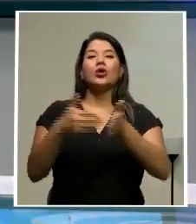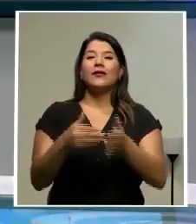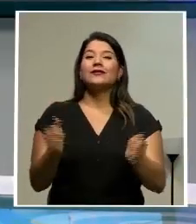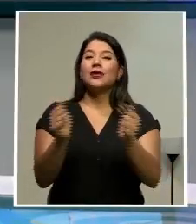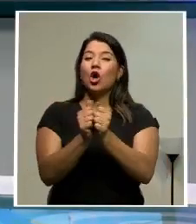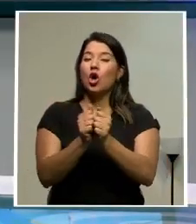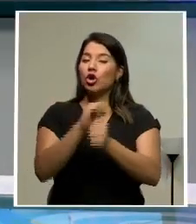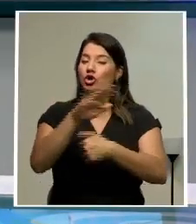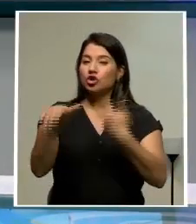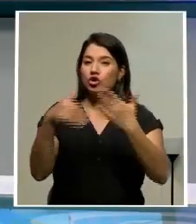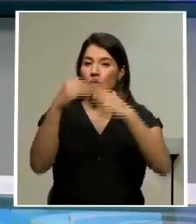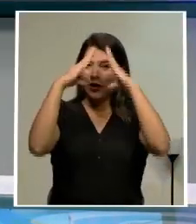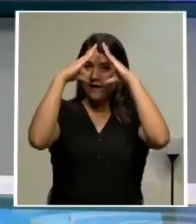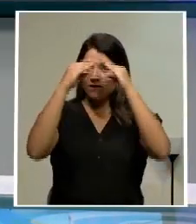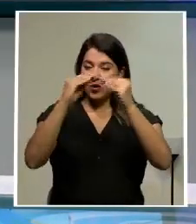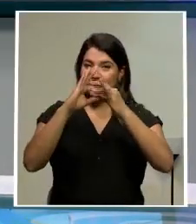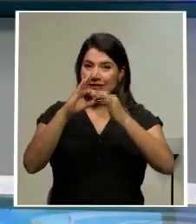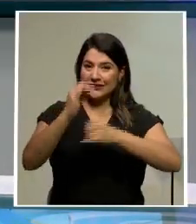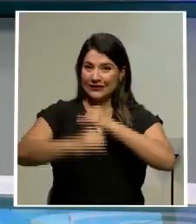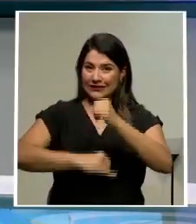con toda la información internacional.